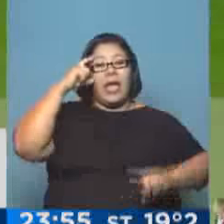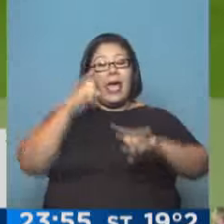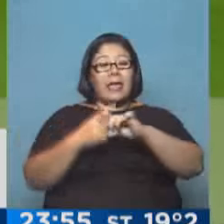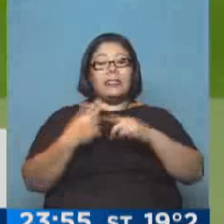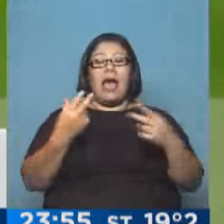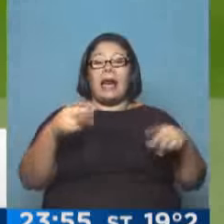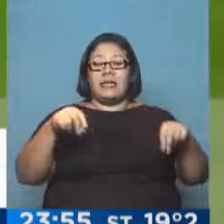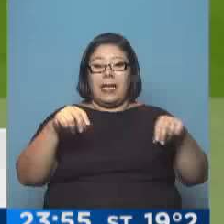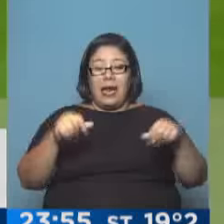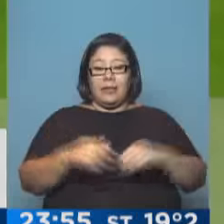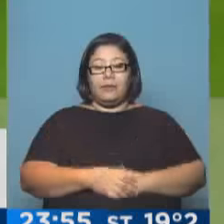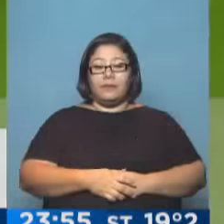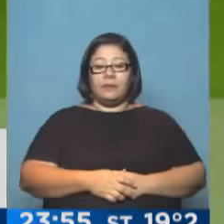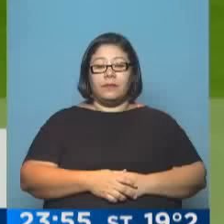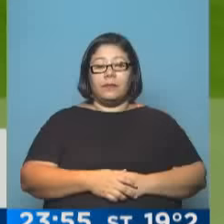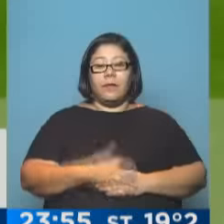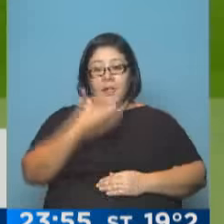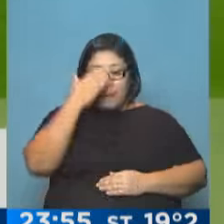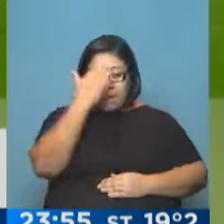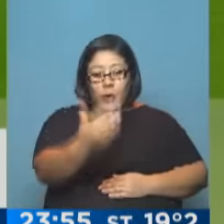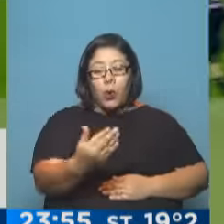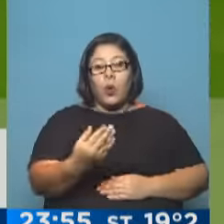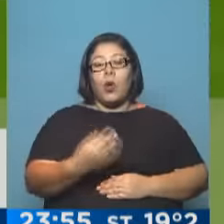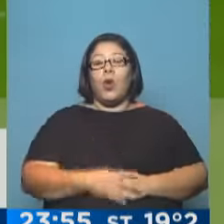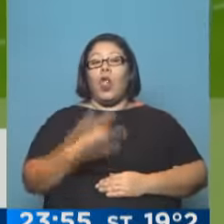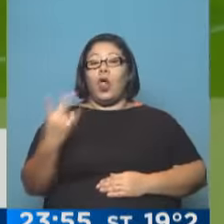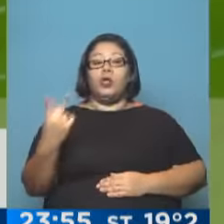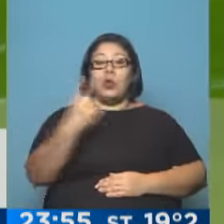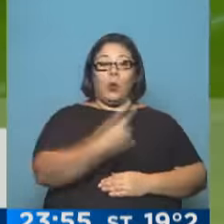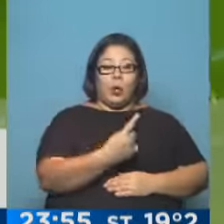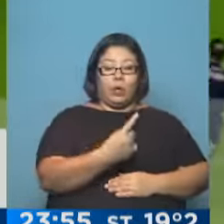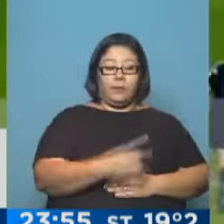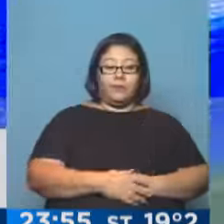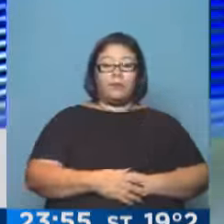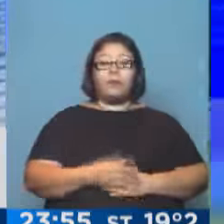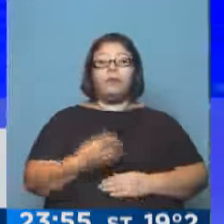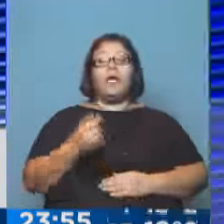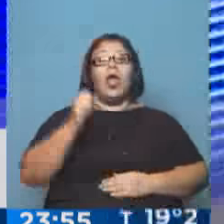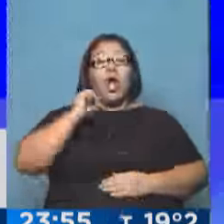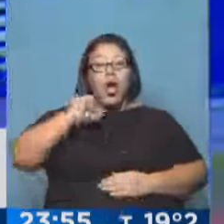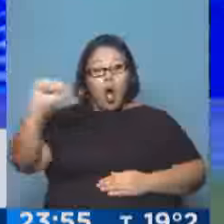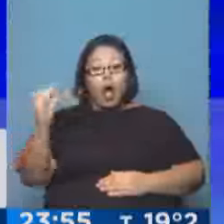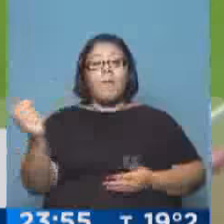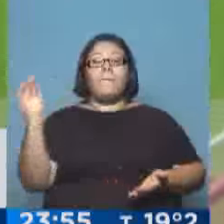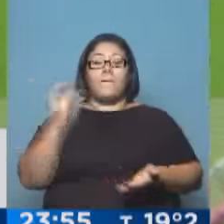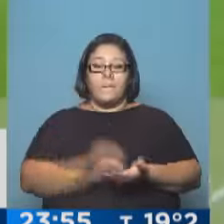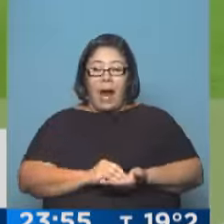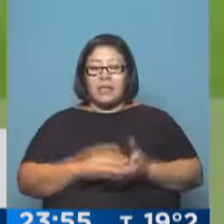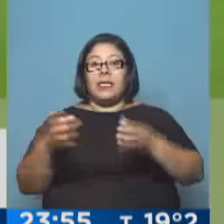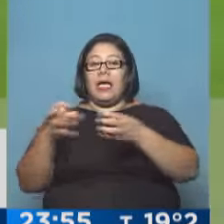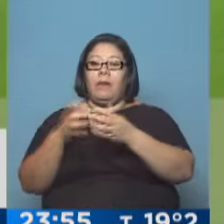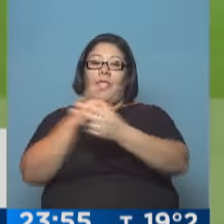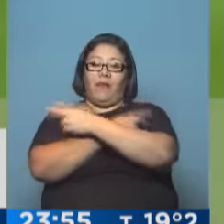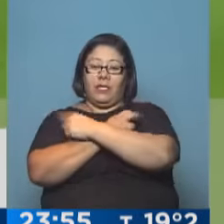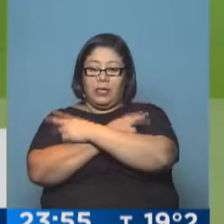allí en esa palomita con la pelota y marcaba el 1-2. Claro, quedaba tiro del partido, pero le quedaban varios goles todavía por convertir a Defensa y Justicia. Y sobre todo este